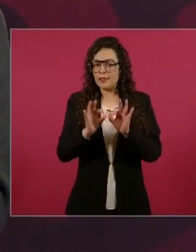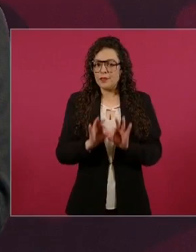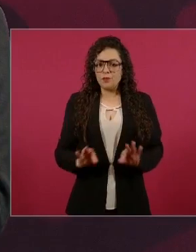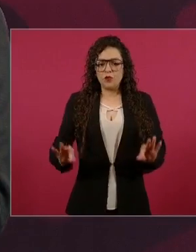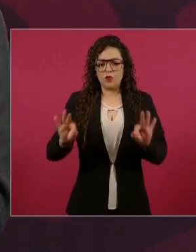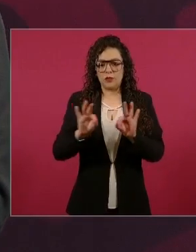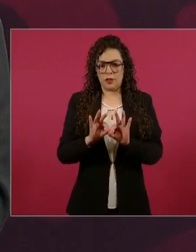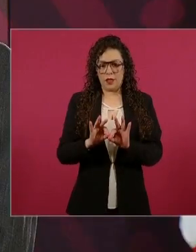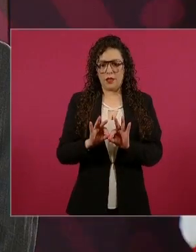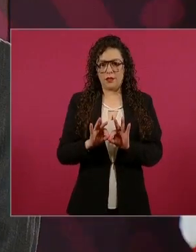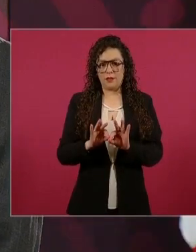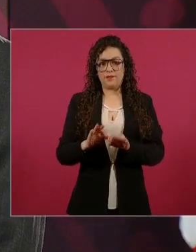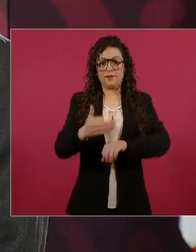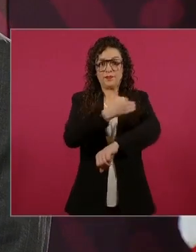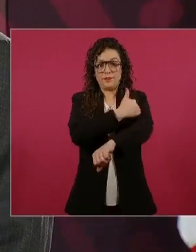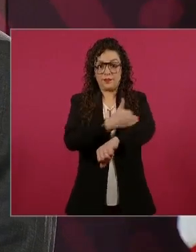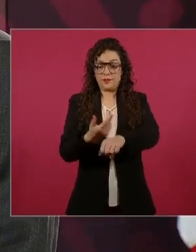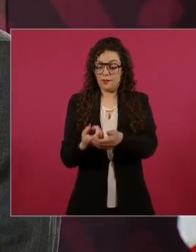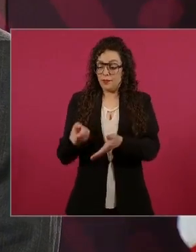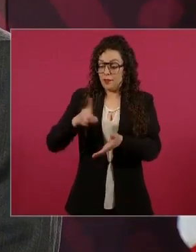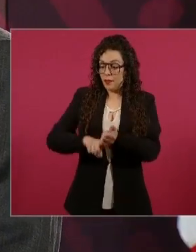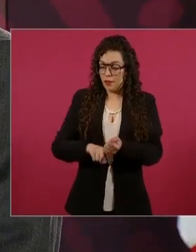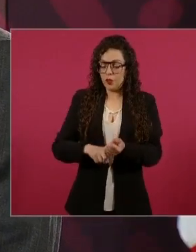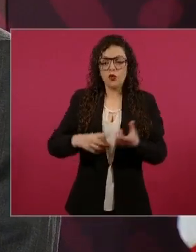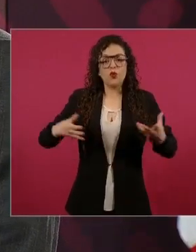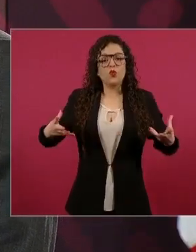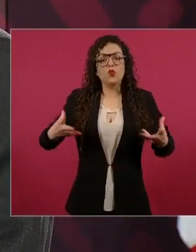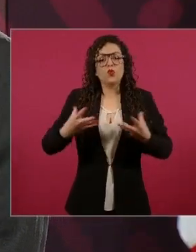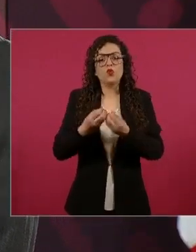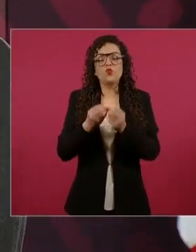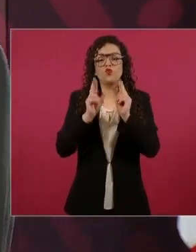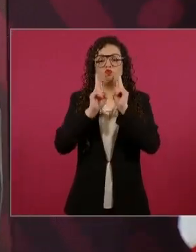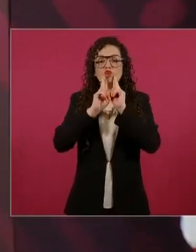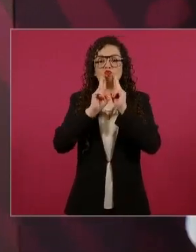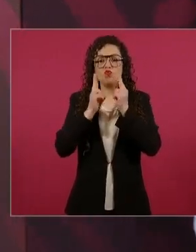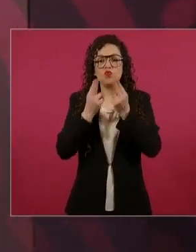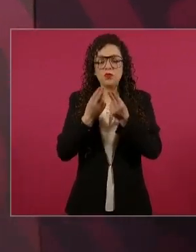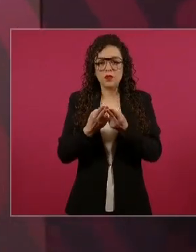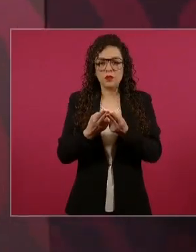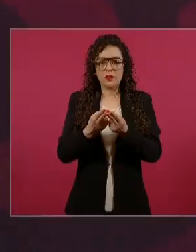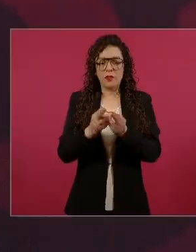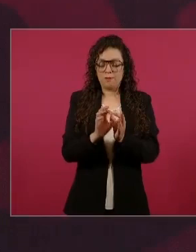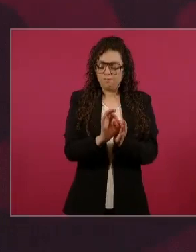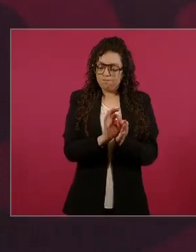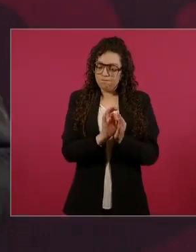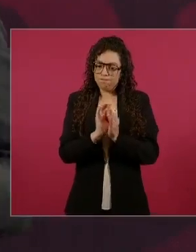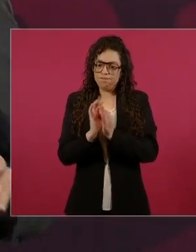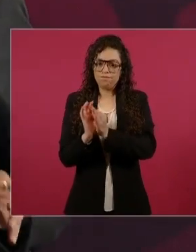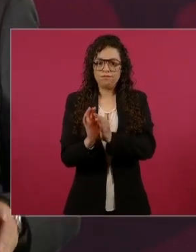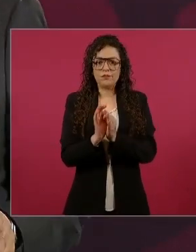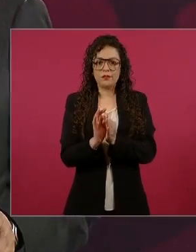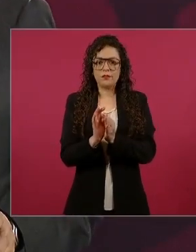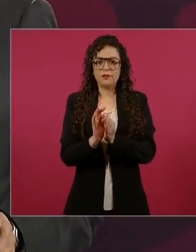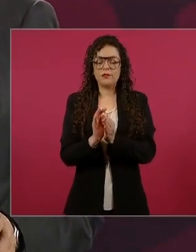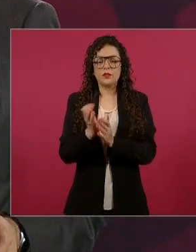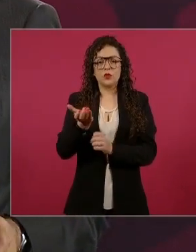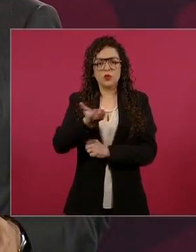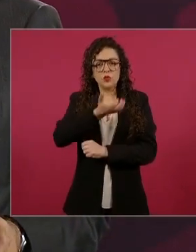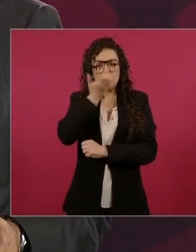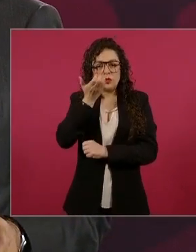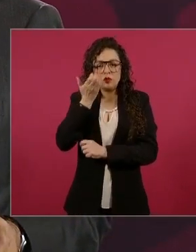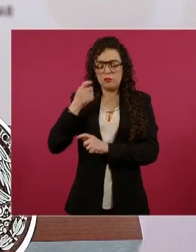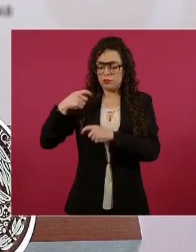haya desintegración familiar, que se fortalezcan valores, tradiciones,